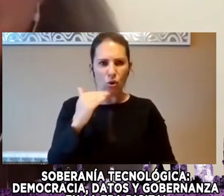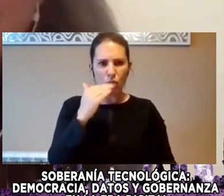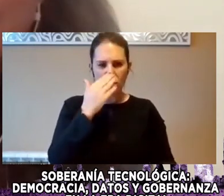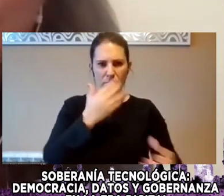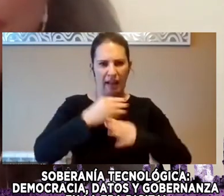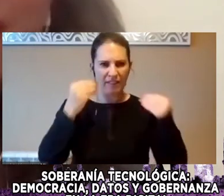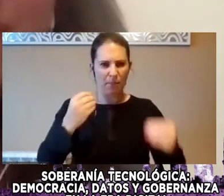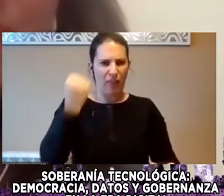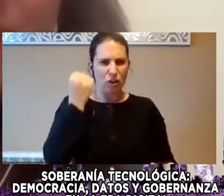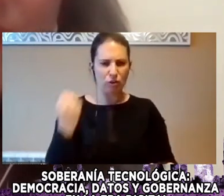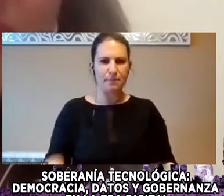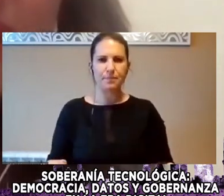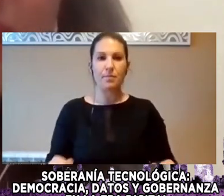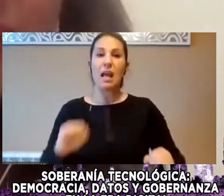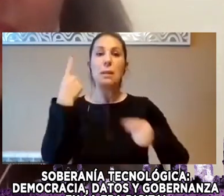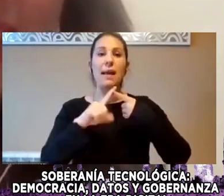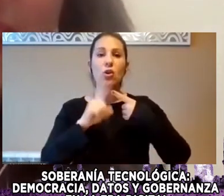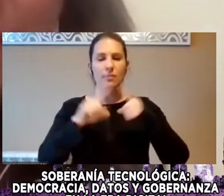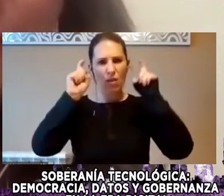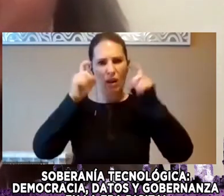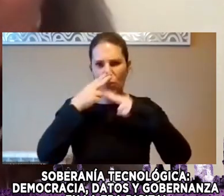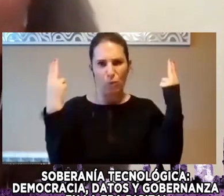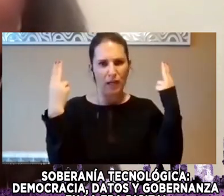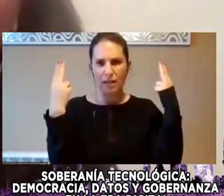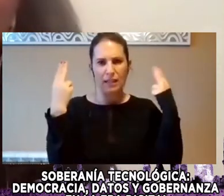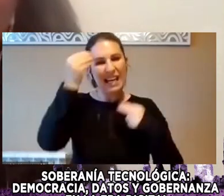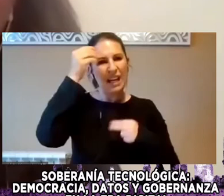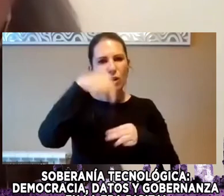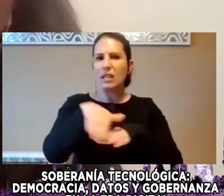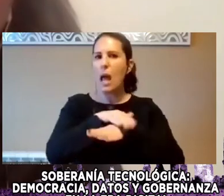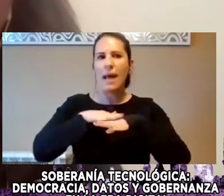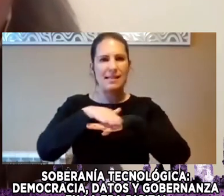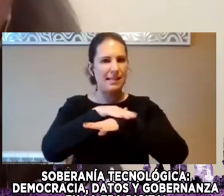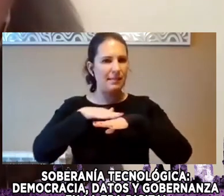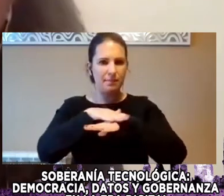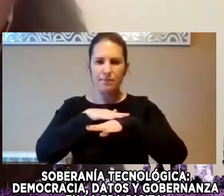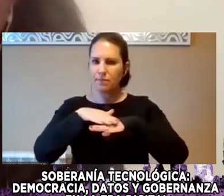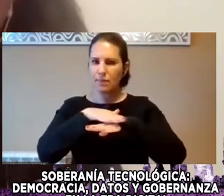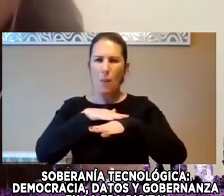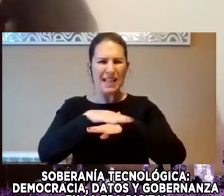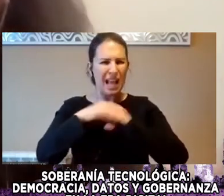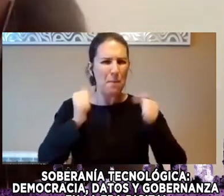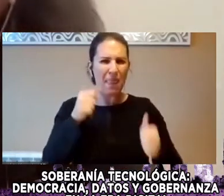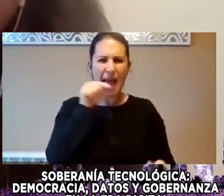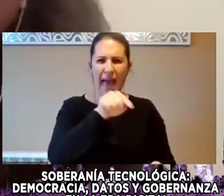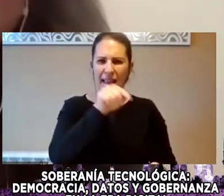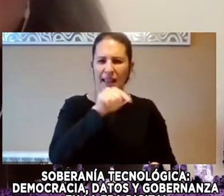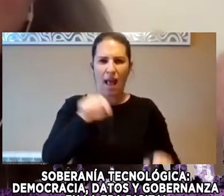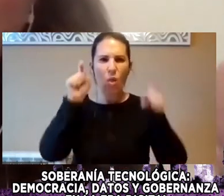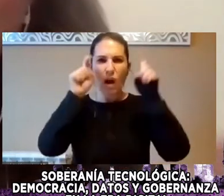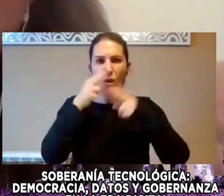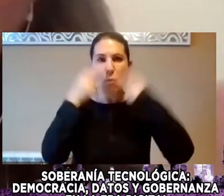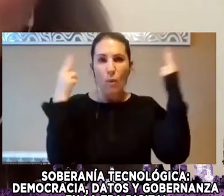Primero Es La Educación Pública Creo Que Es El Punto De Partida Para Una Y Estamos En El Momento